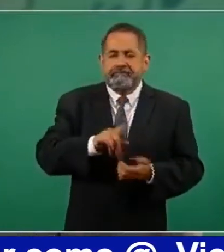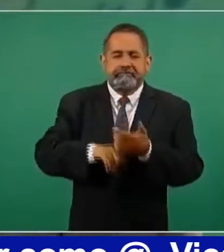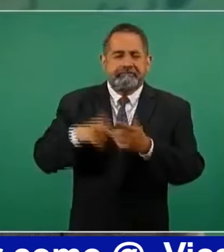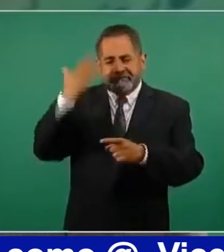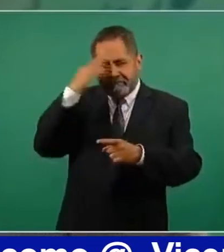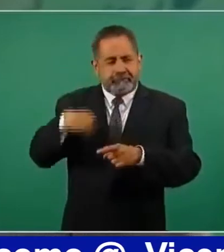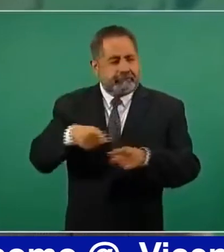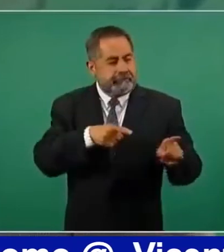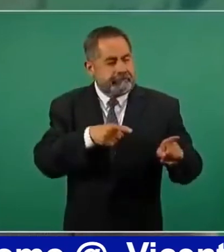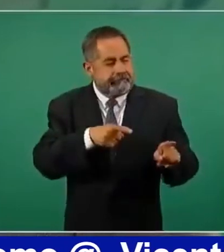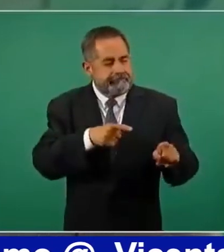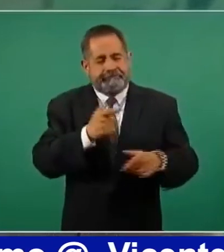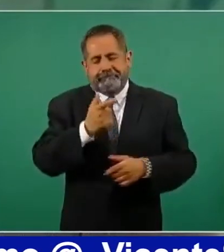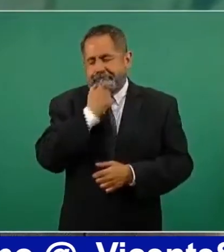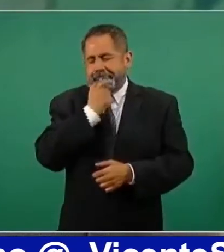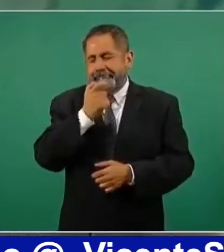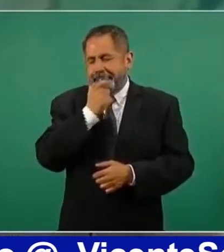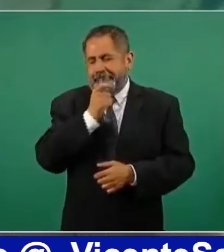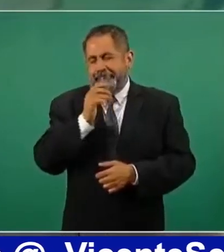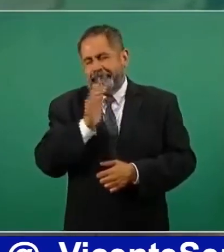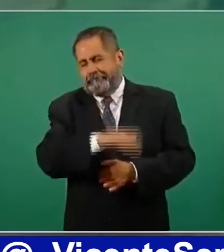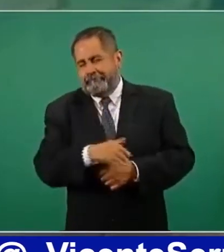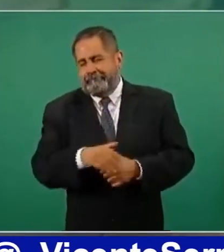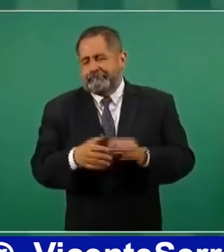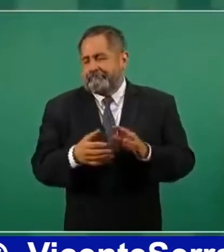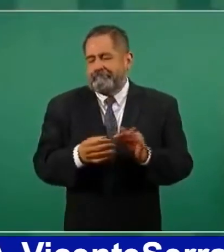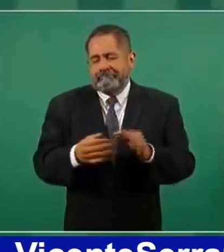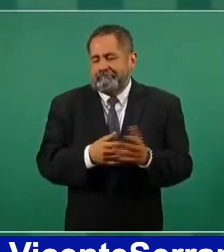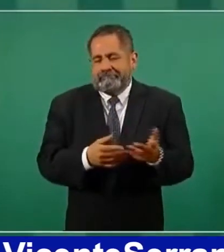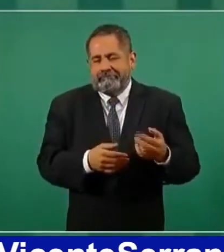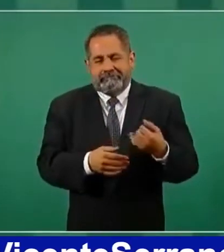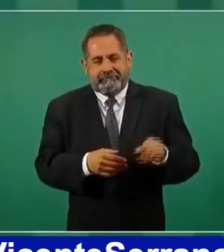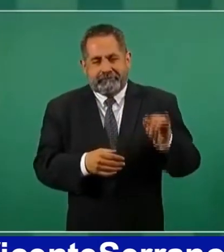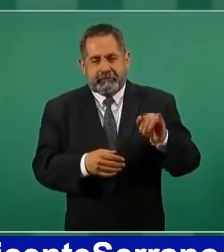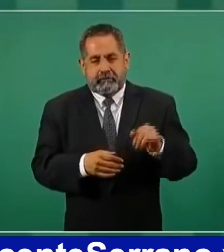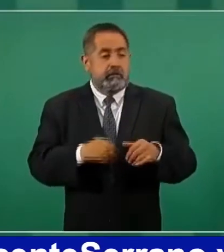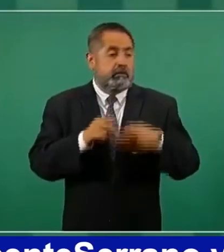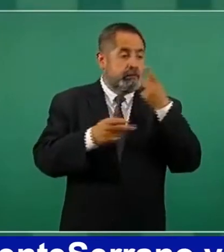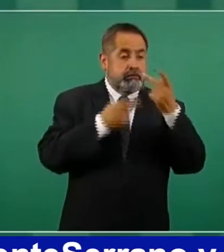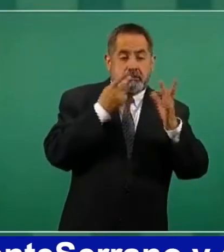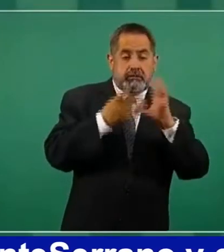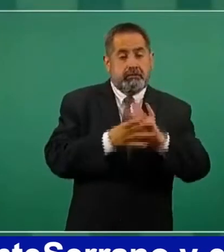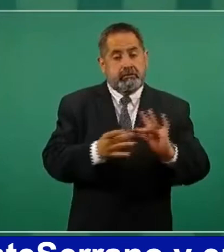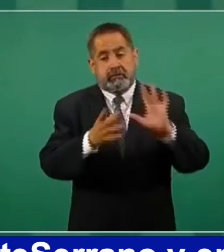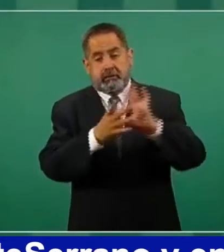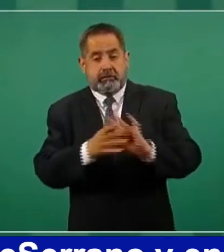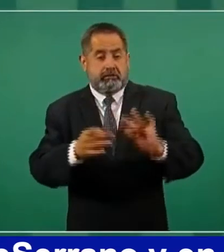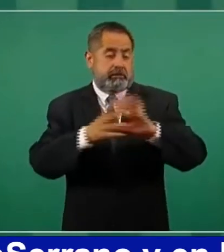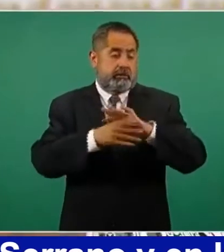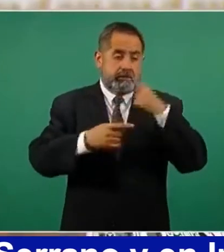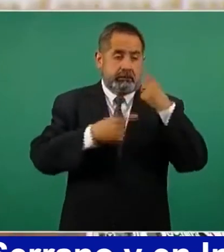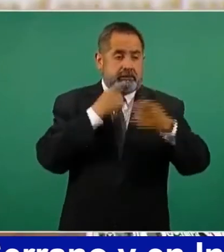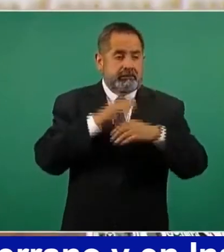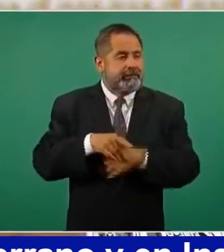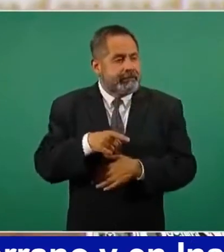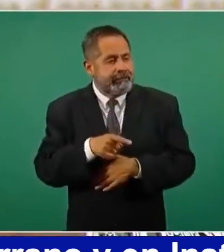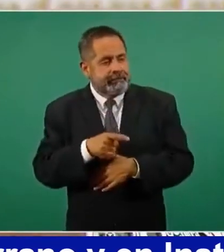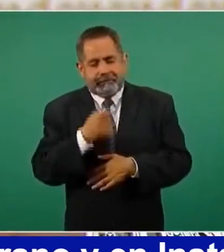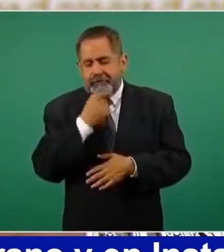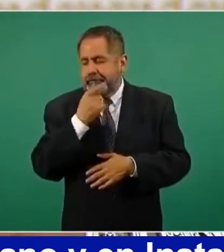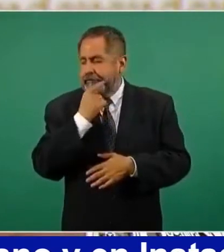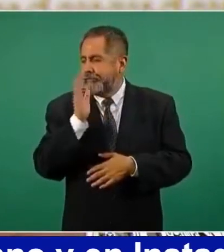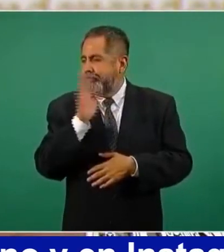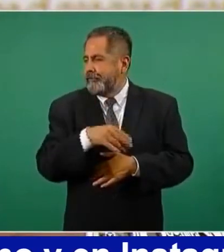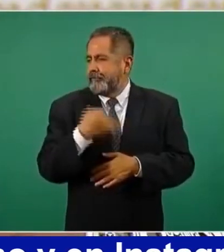hasta se ríen cuando están los conductores de noticias diciendo las cosas y